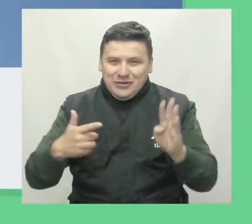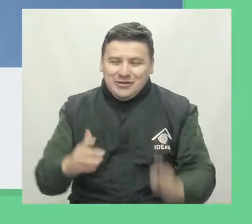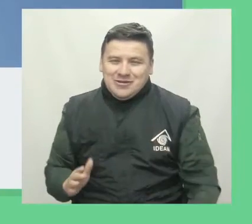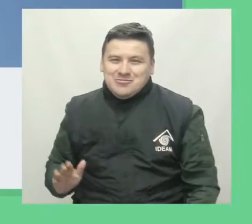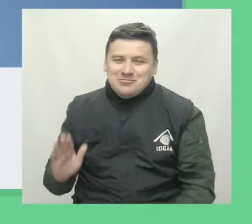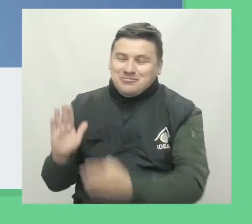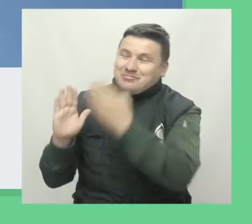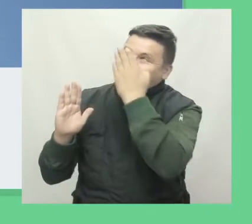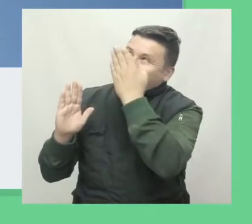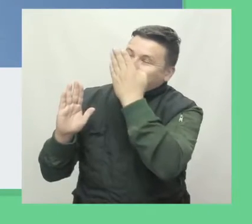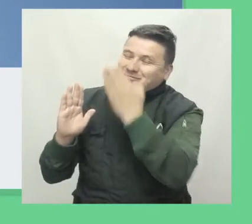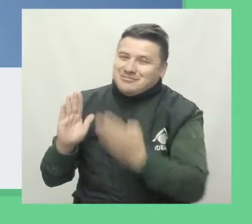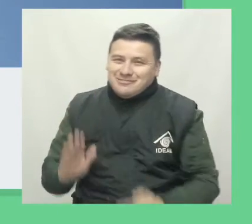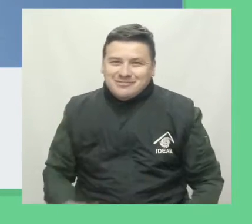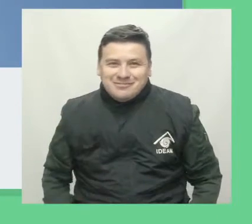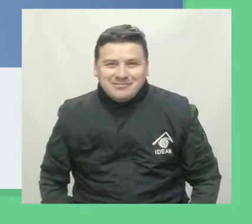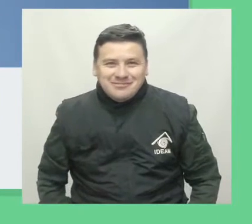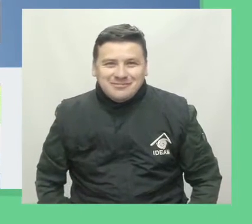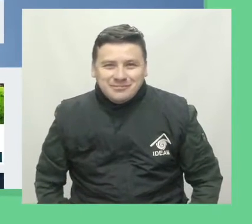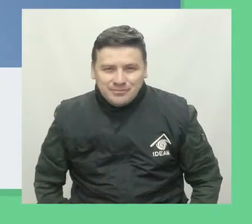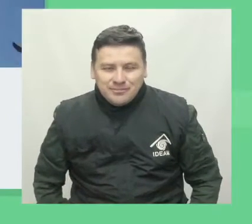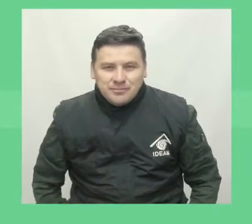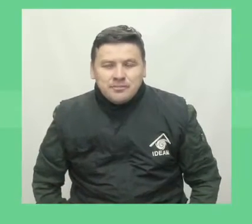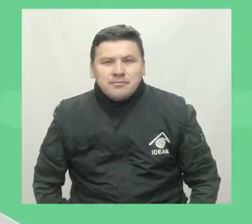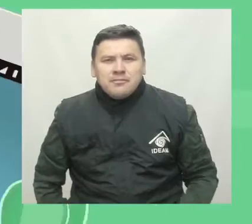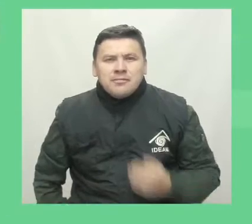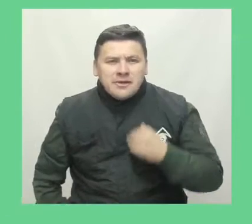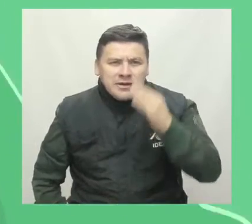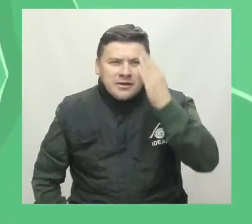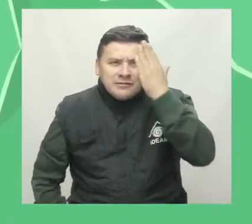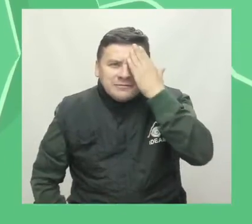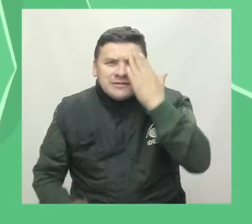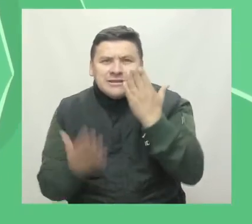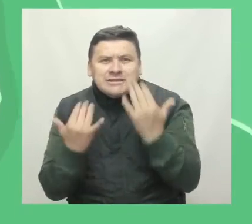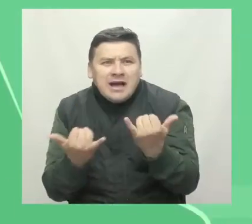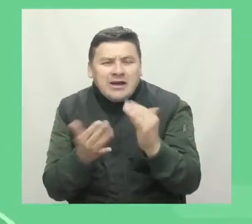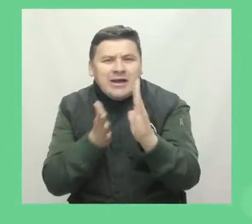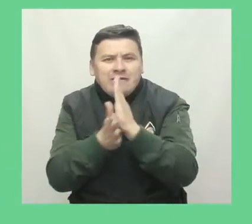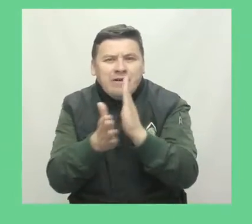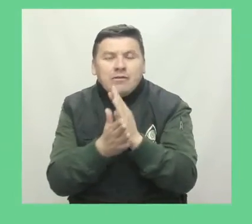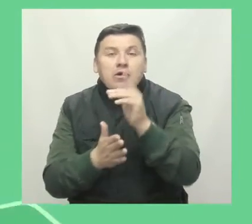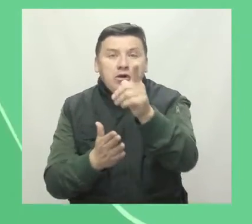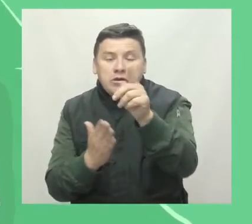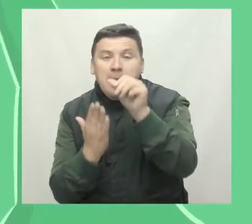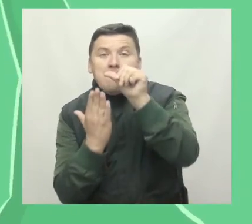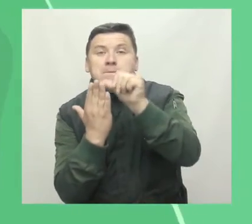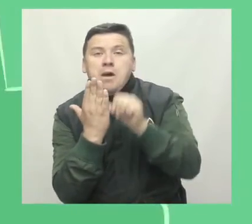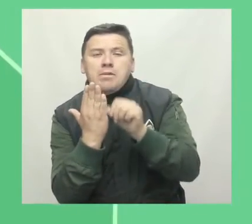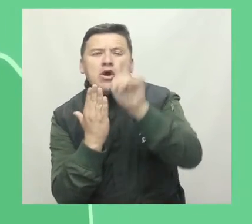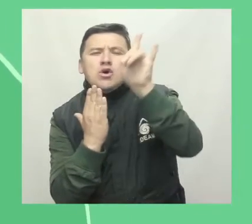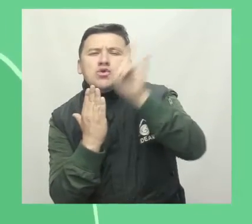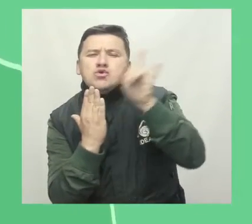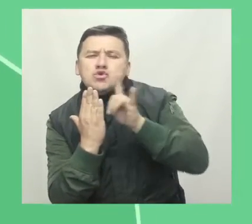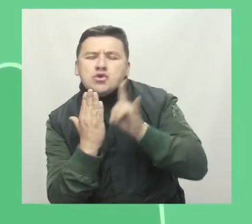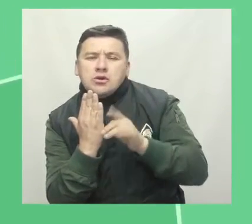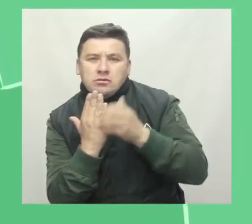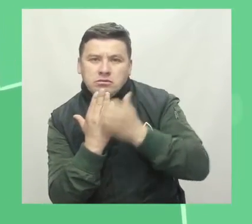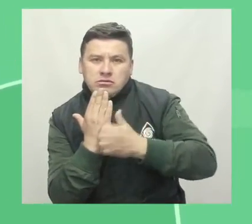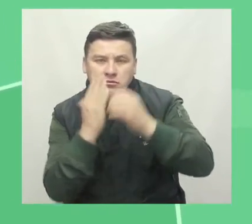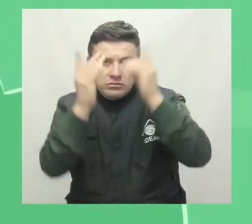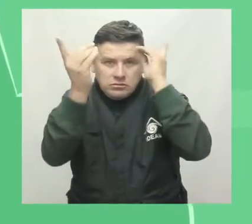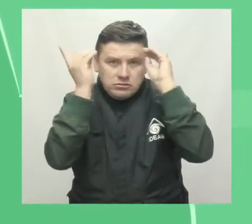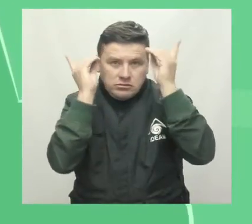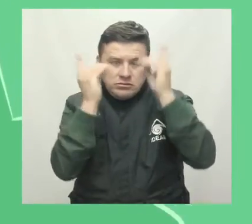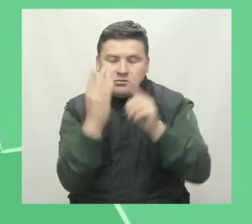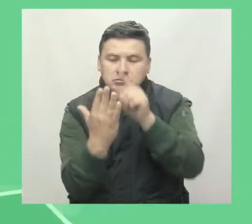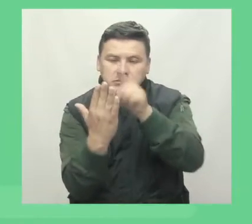www.ideam.gov.co. Y para estar informado al instante, descarga nuestra aplicación Mi Pronóstico desde Google Play o App